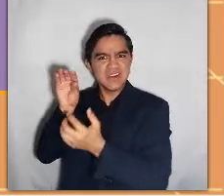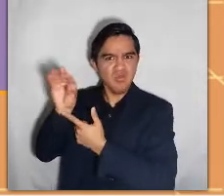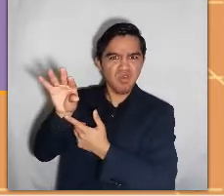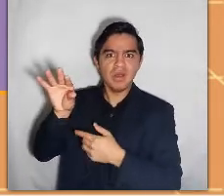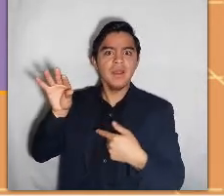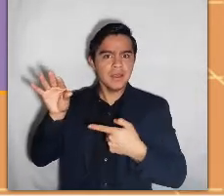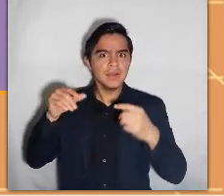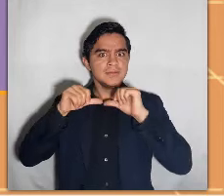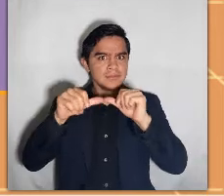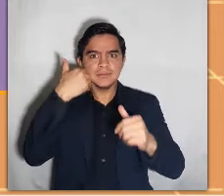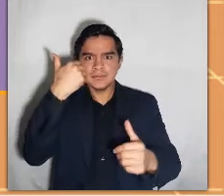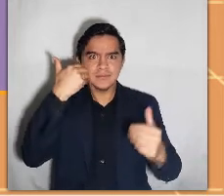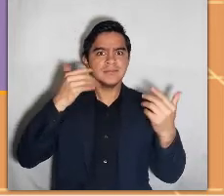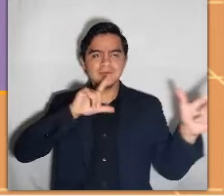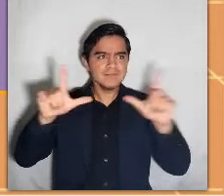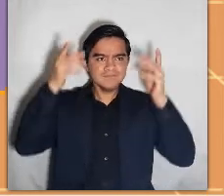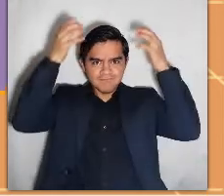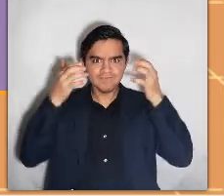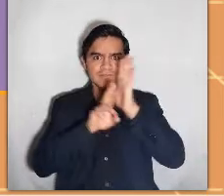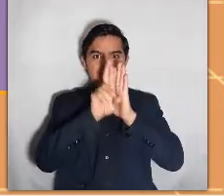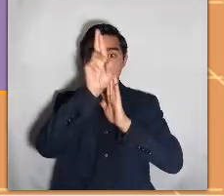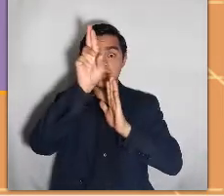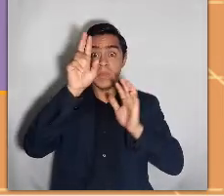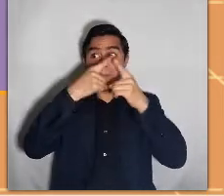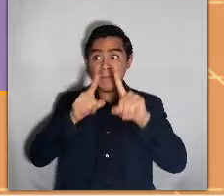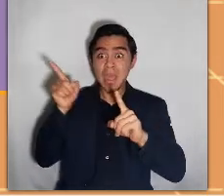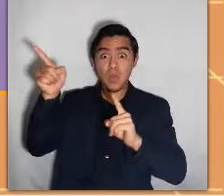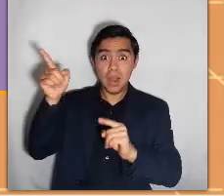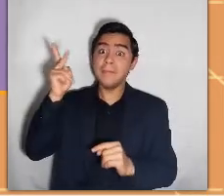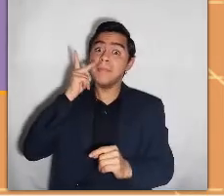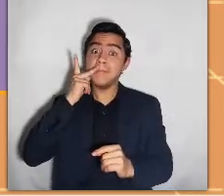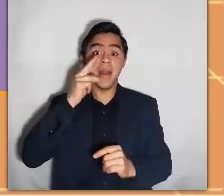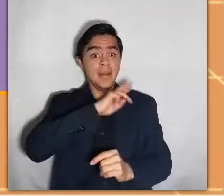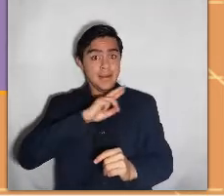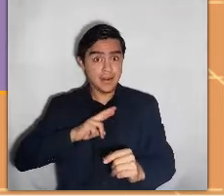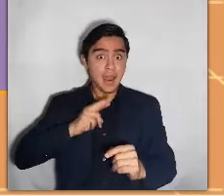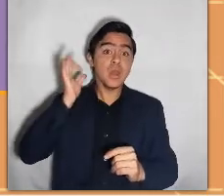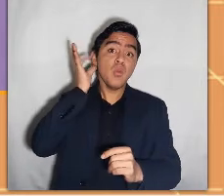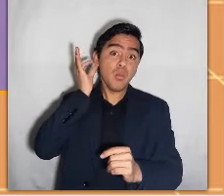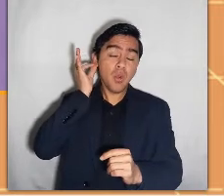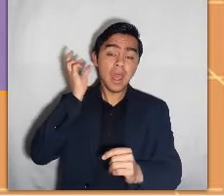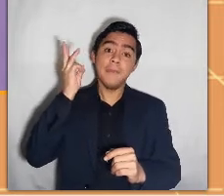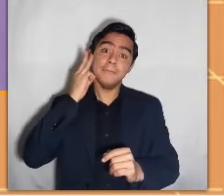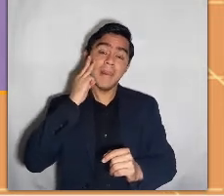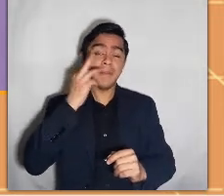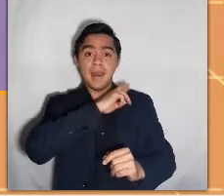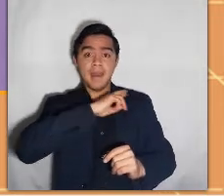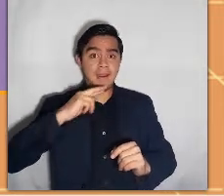dragón y prepararse para ser astronauta. Pero al rey y la reina, esa idea no les hacía tanta gracia.